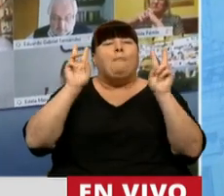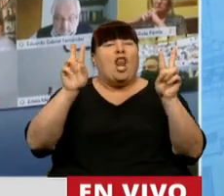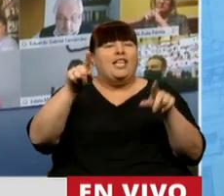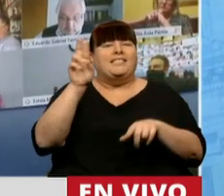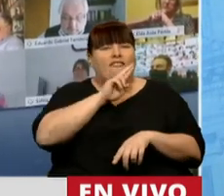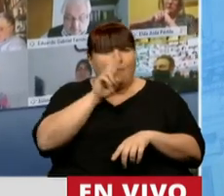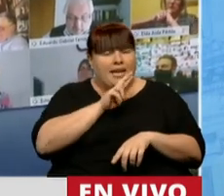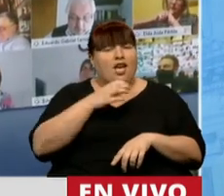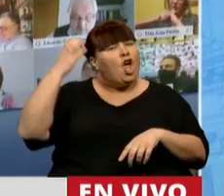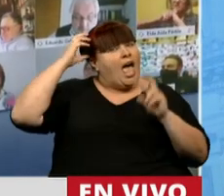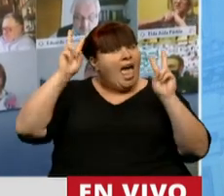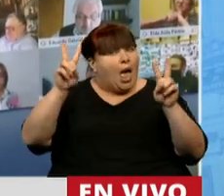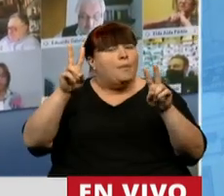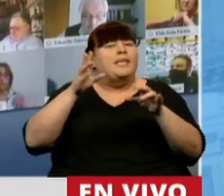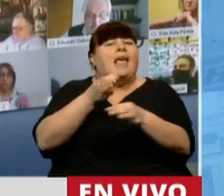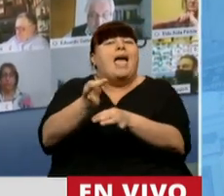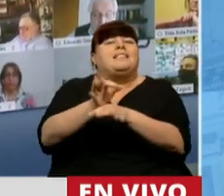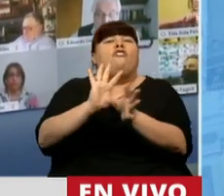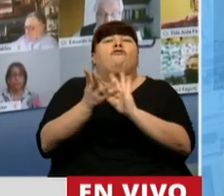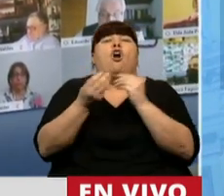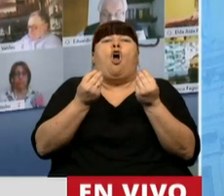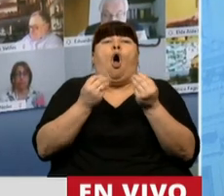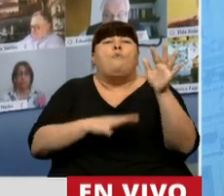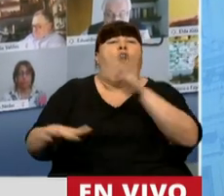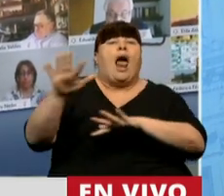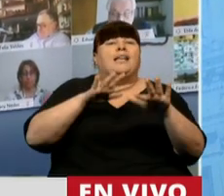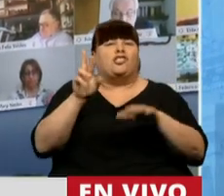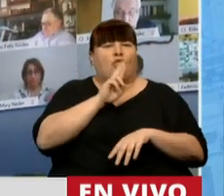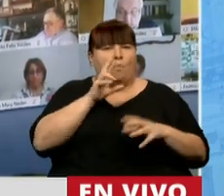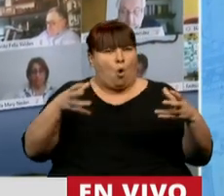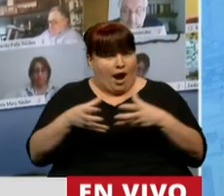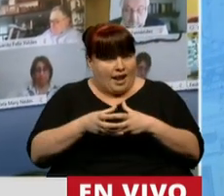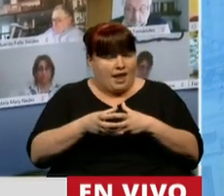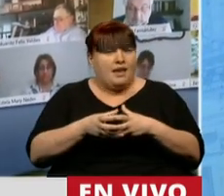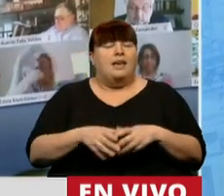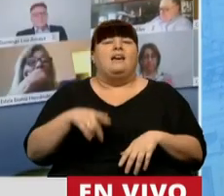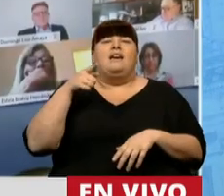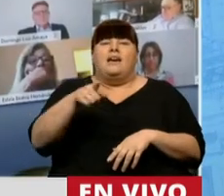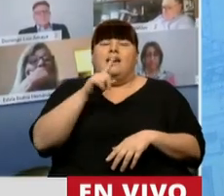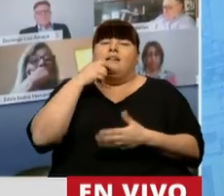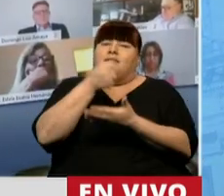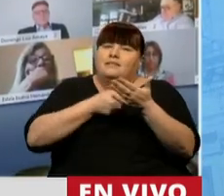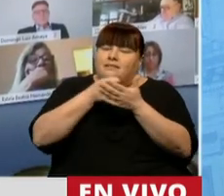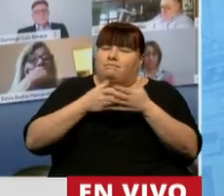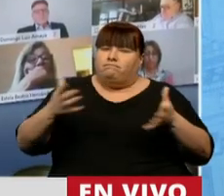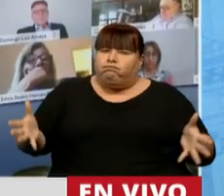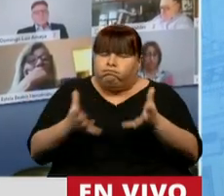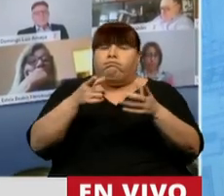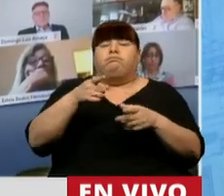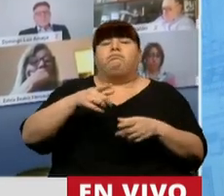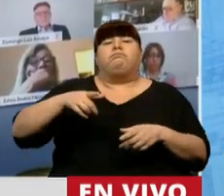Evita nos enseñó cómo debíamos organizarnos las mujeres y al calor de su impulso arrollador,